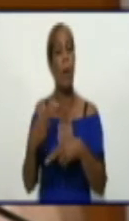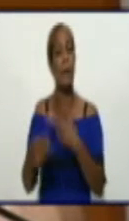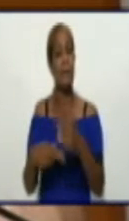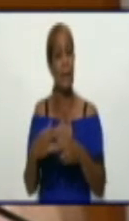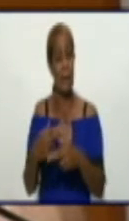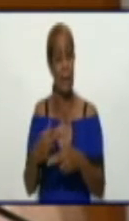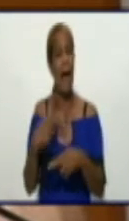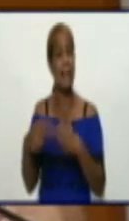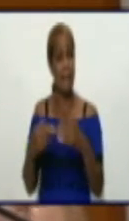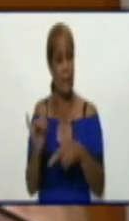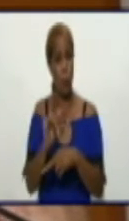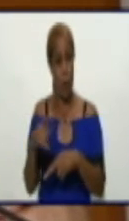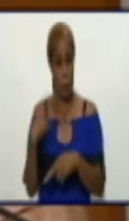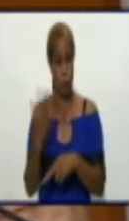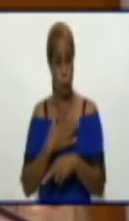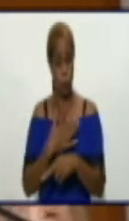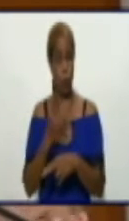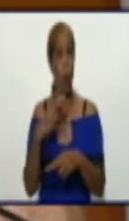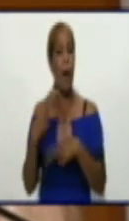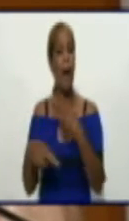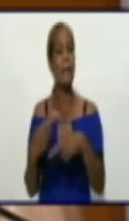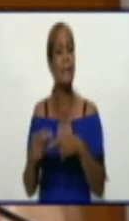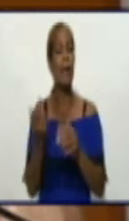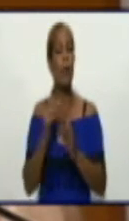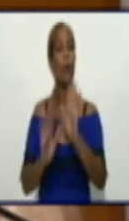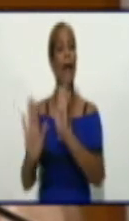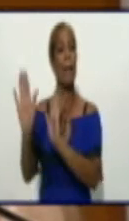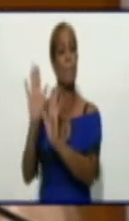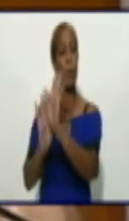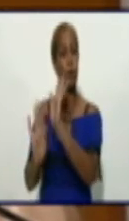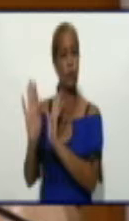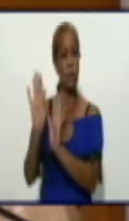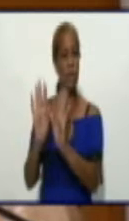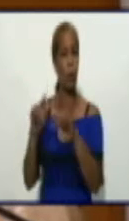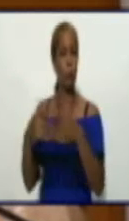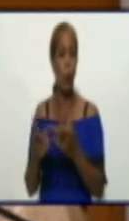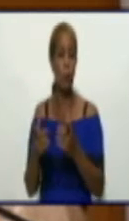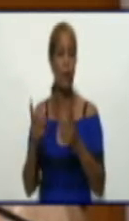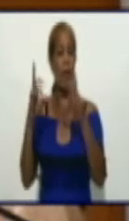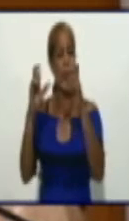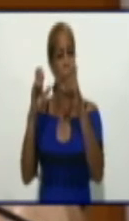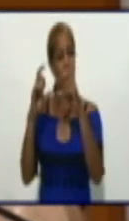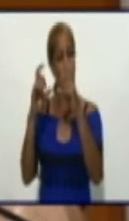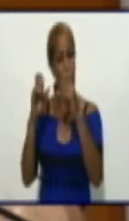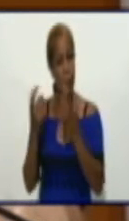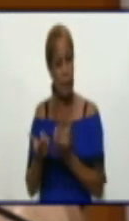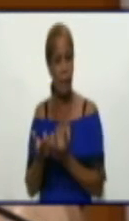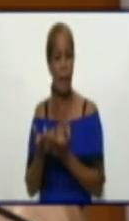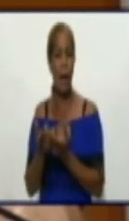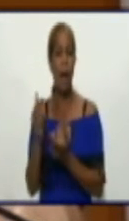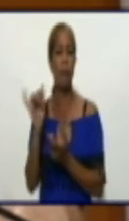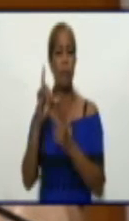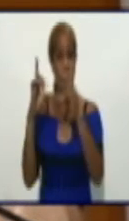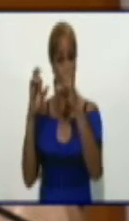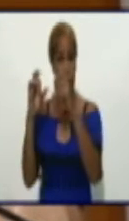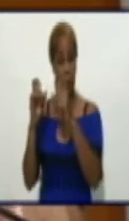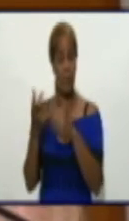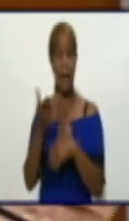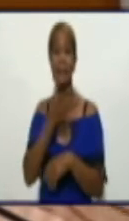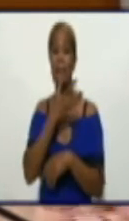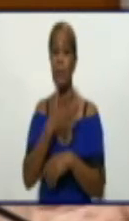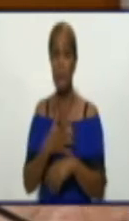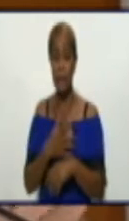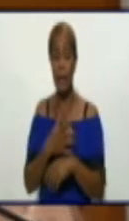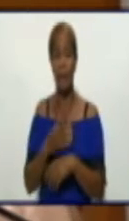sobre el legado, ideas de nuestro comandante en jefe, presentando además fotografías de visitas a nuestros